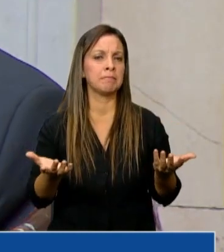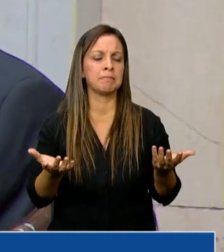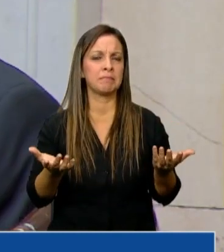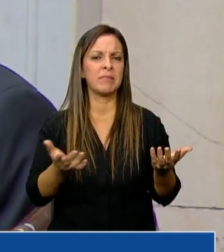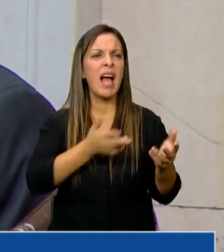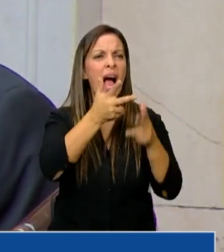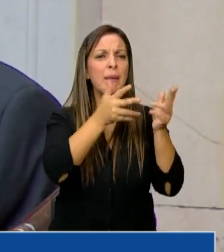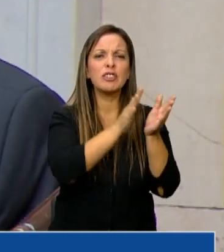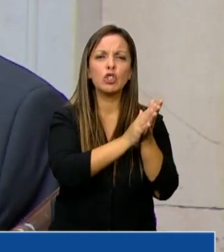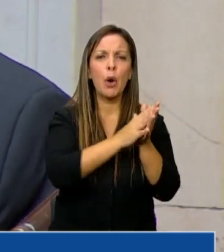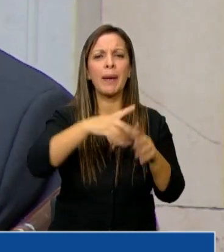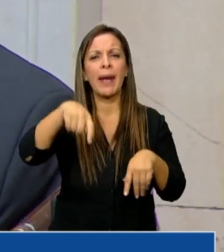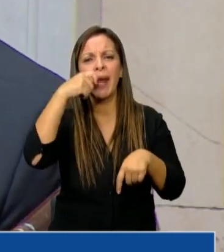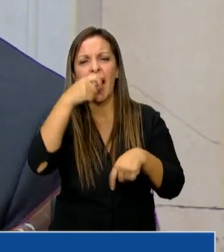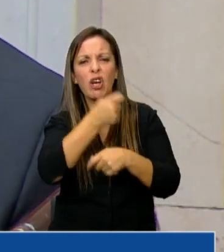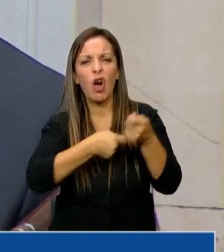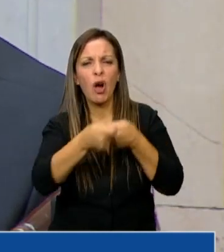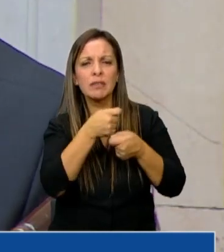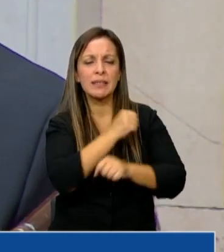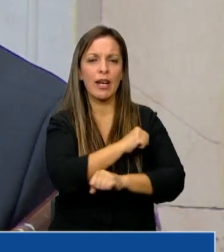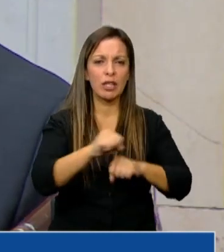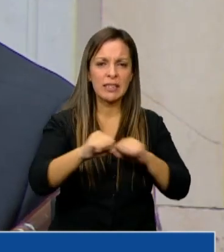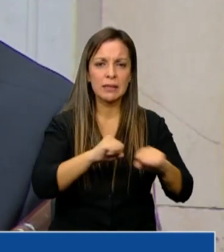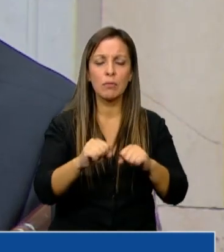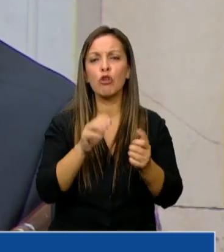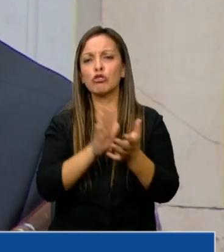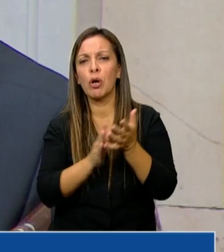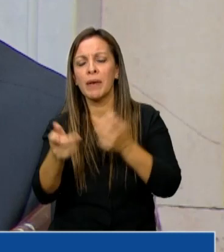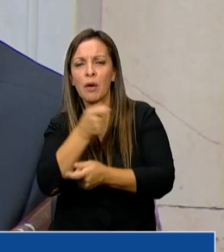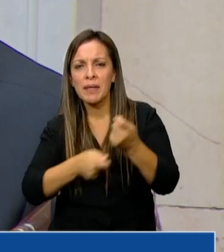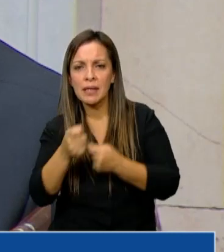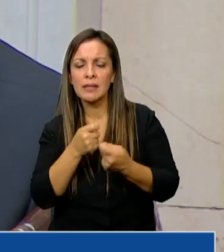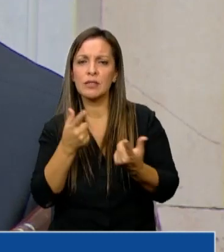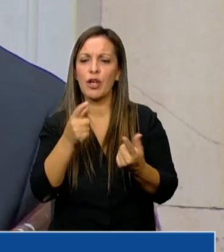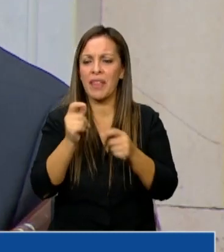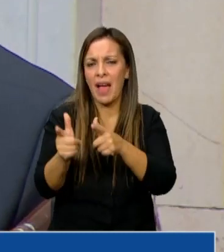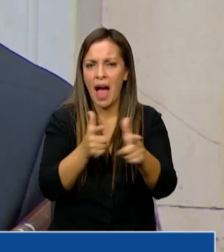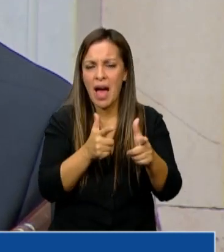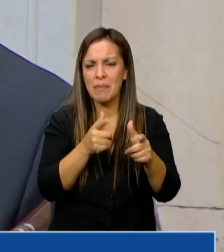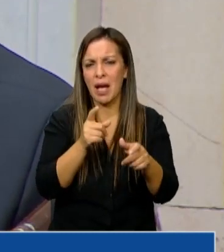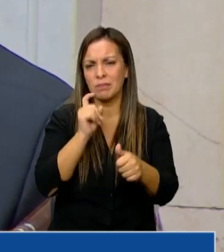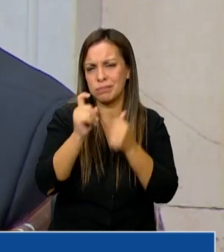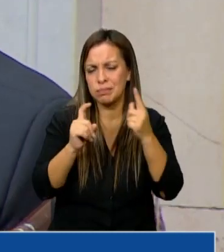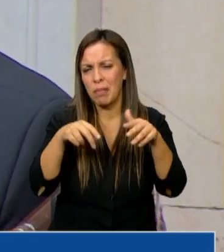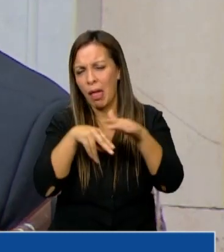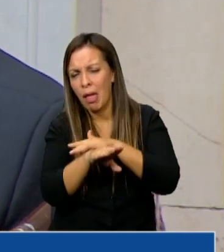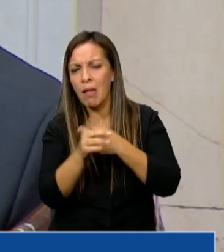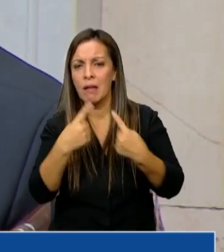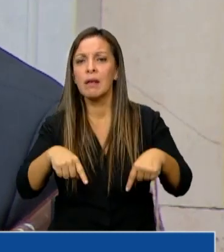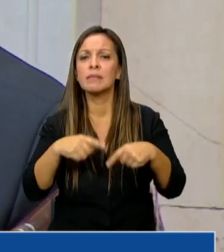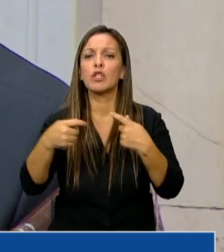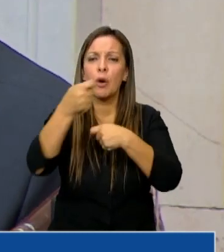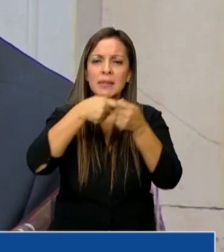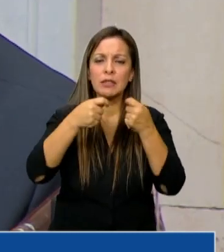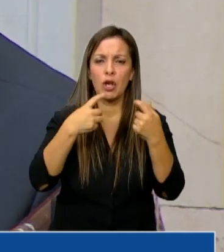Vemos que se habla del narcoterrorismo, vemos que se habla de la comercialización de armas ilegales, vemos que se habla de la comercialización